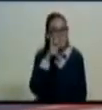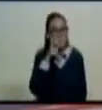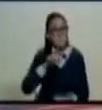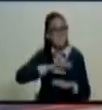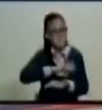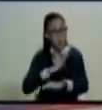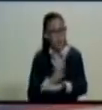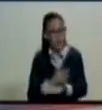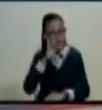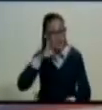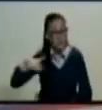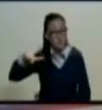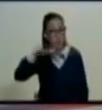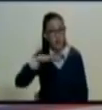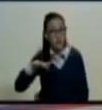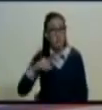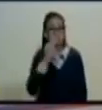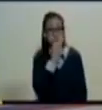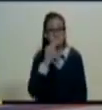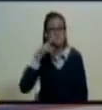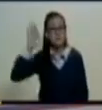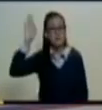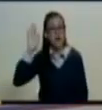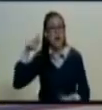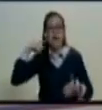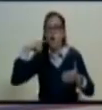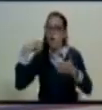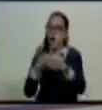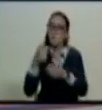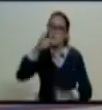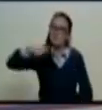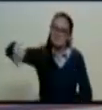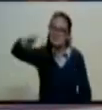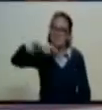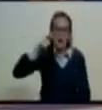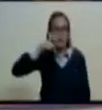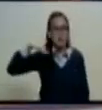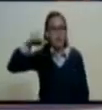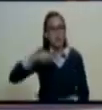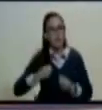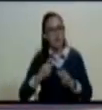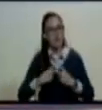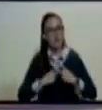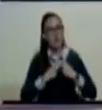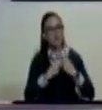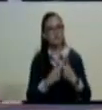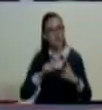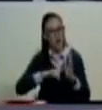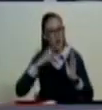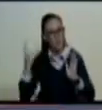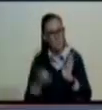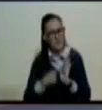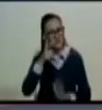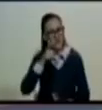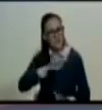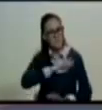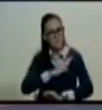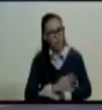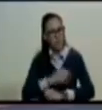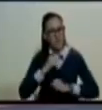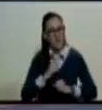constituyente originario. Juran ustedes en nombre de ese pueblo que les ha dado la voluntad absoluta como poder